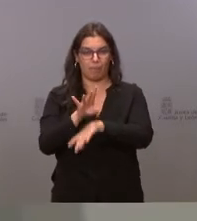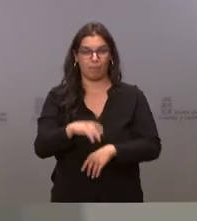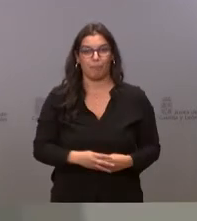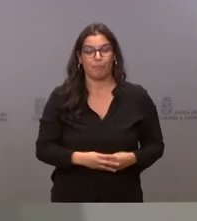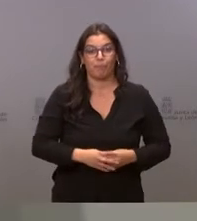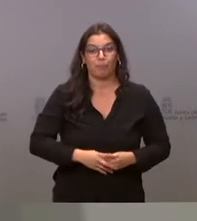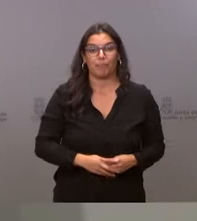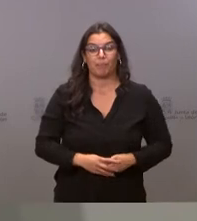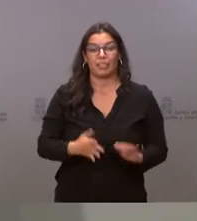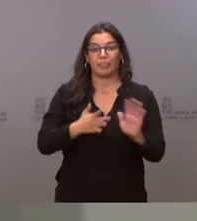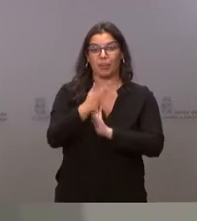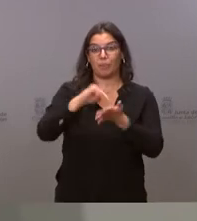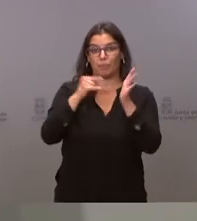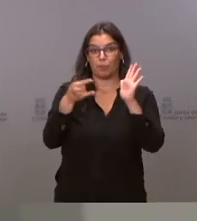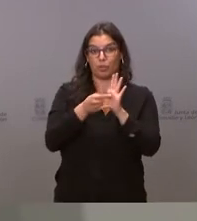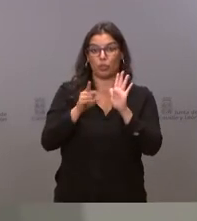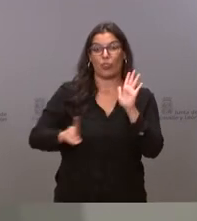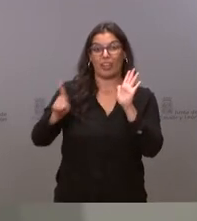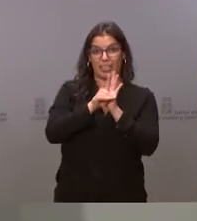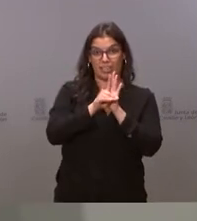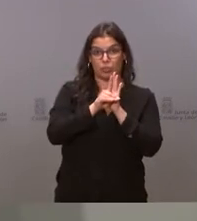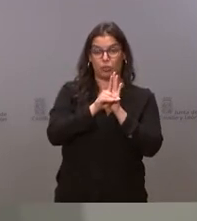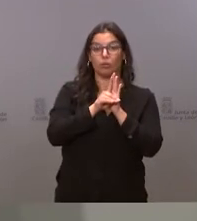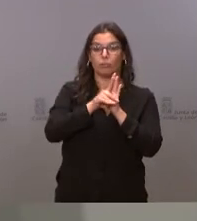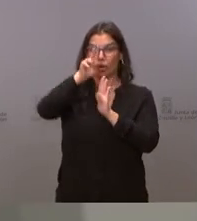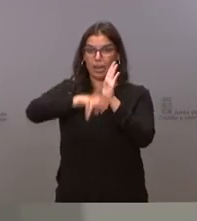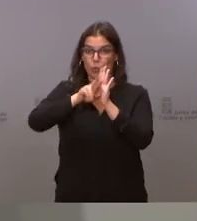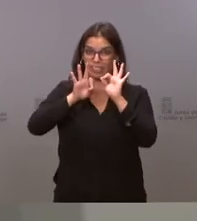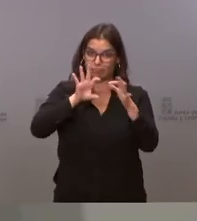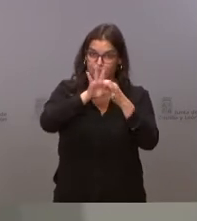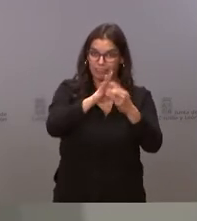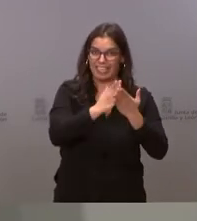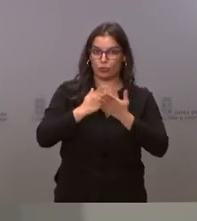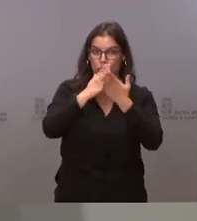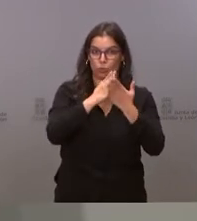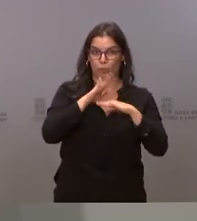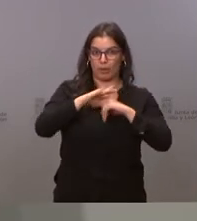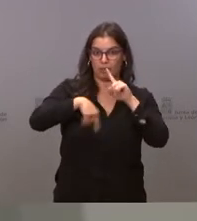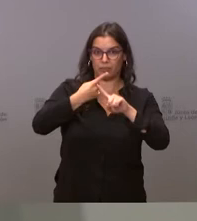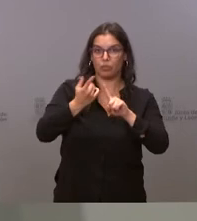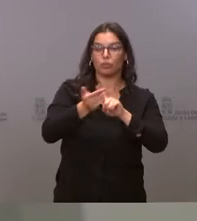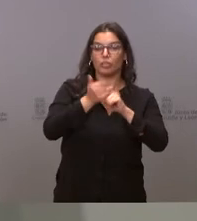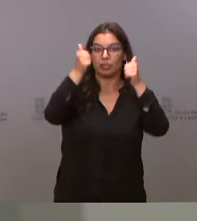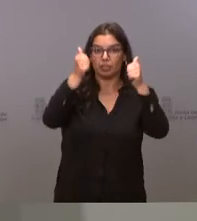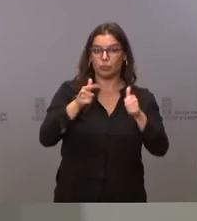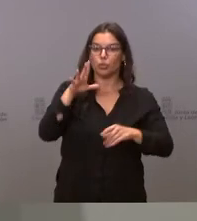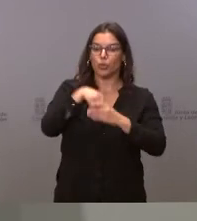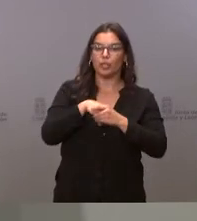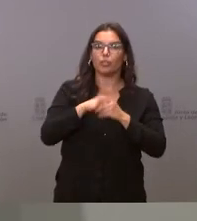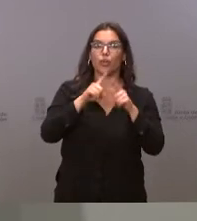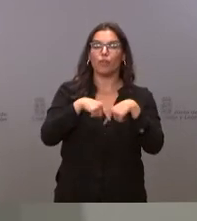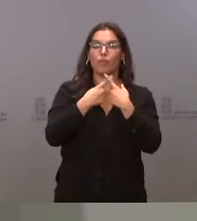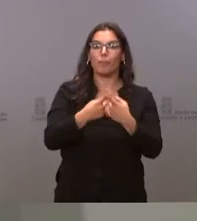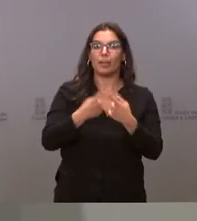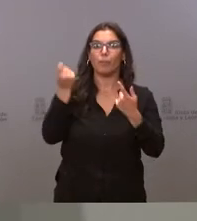trata del proyecto de decreto que regula este plan de estudios. Este currículum pertenece a la familia profesional de las actividades